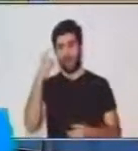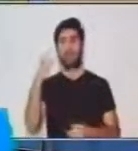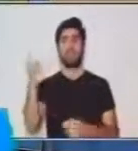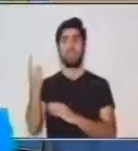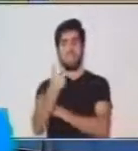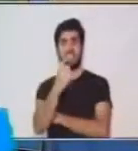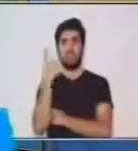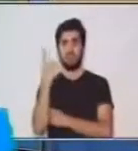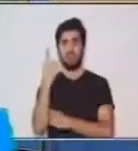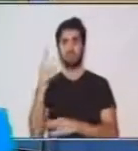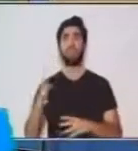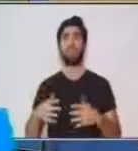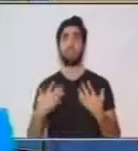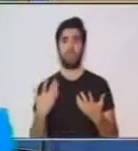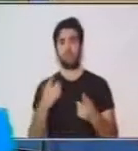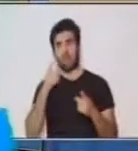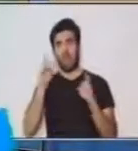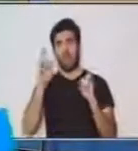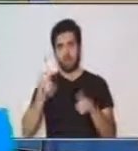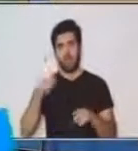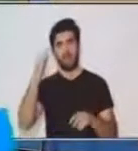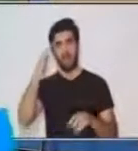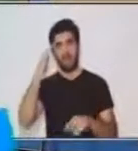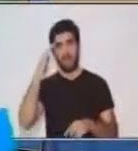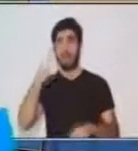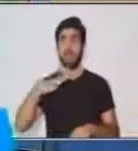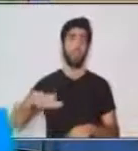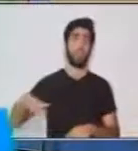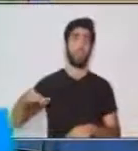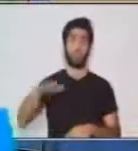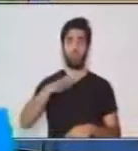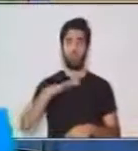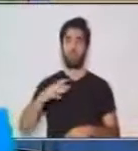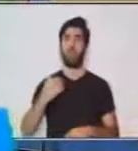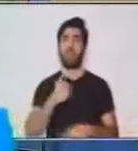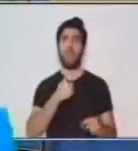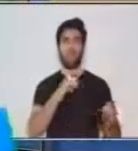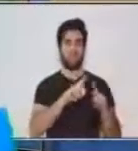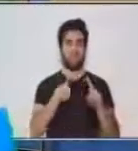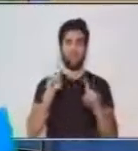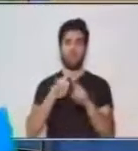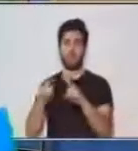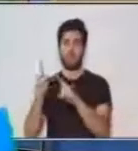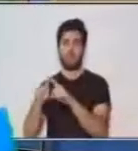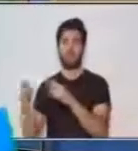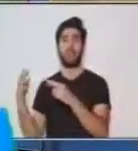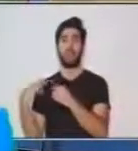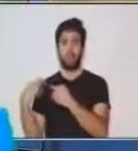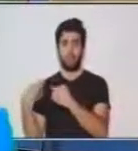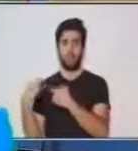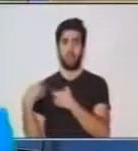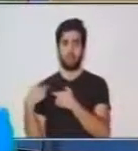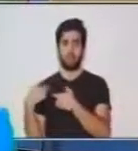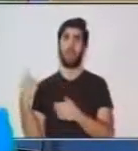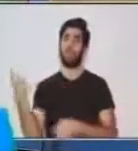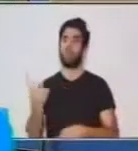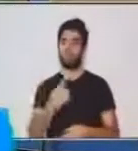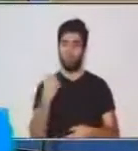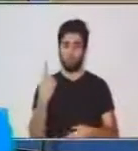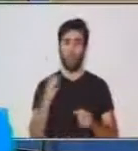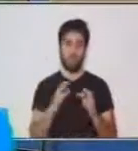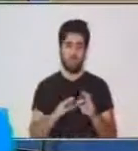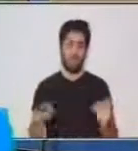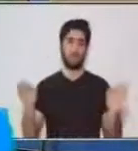importante que tengamos en cuenta que todos tenemos diferentes roles y que somos muy importantes y